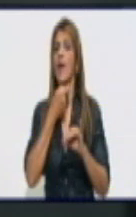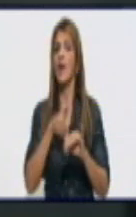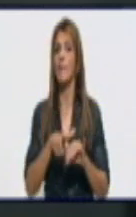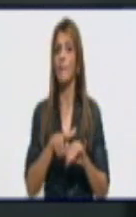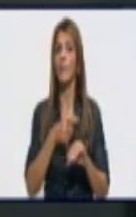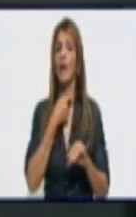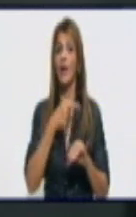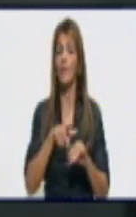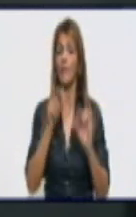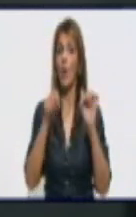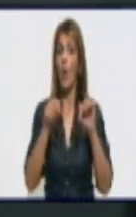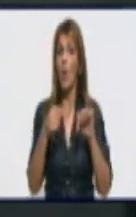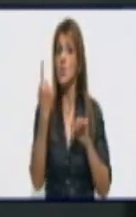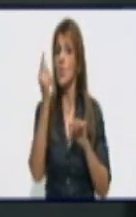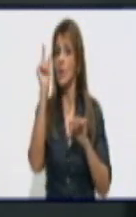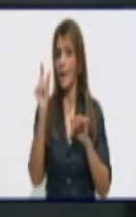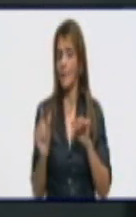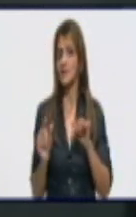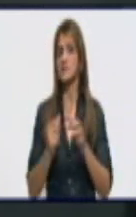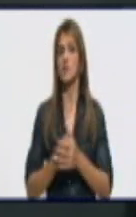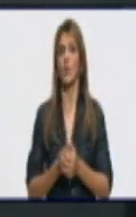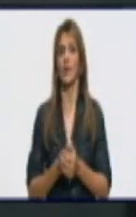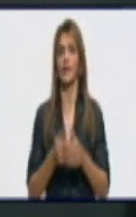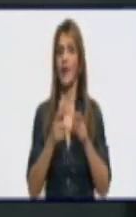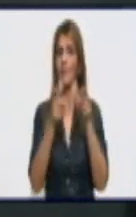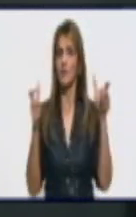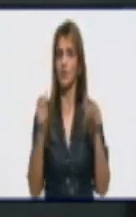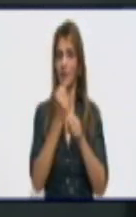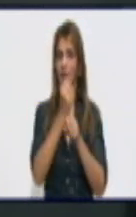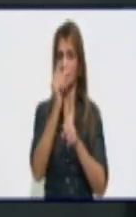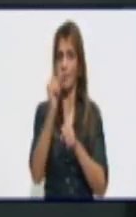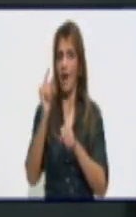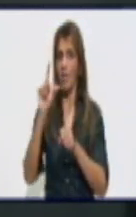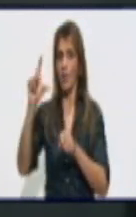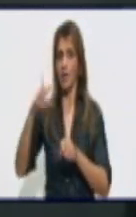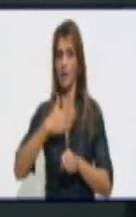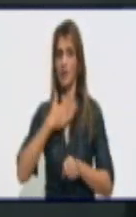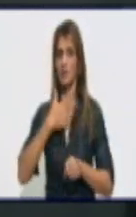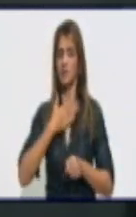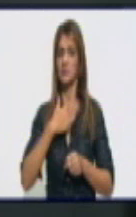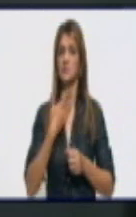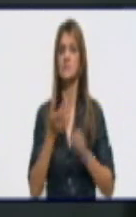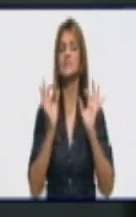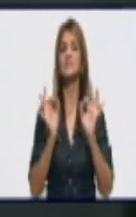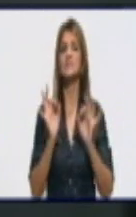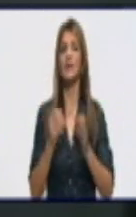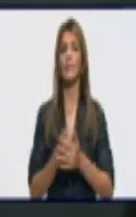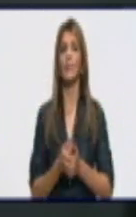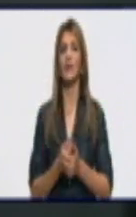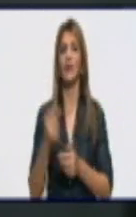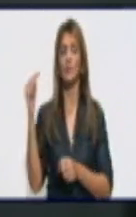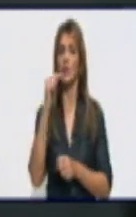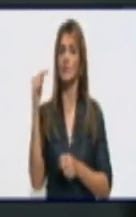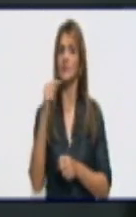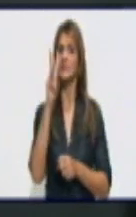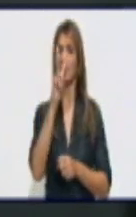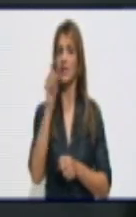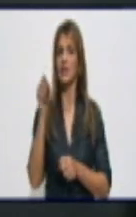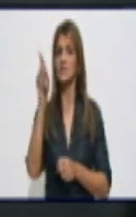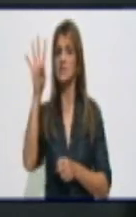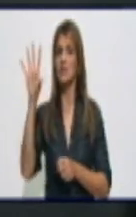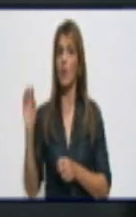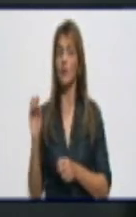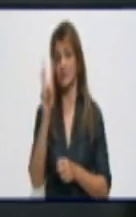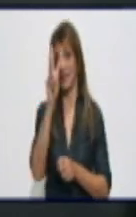persona que la mayoría de los trabajadores de este sector siempre optan por la base mínima que es $3.50 para